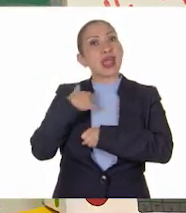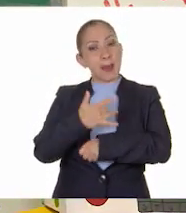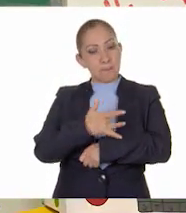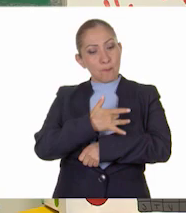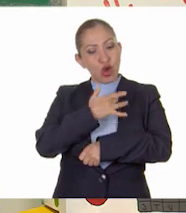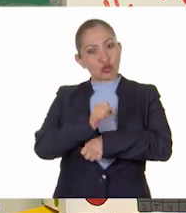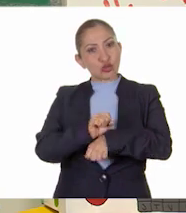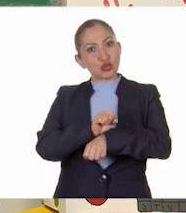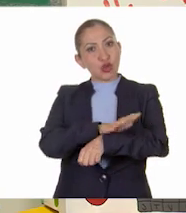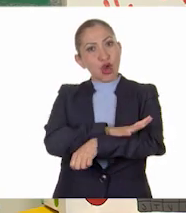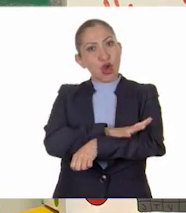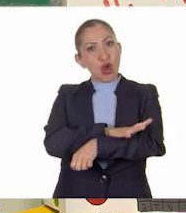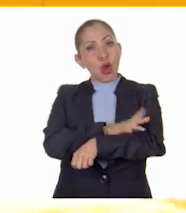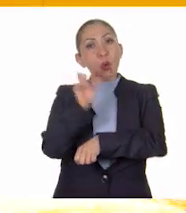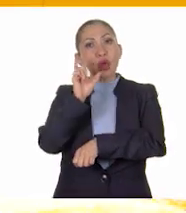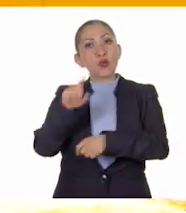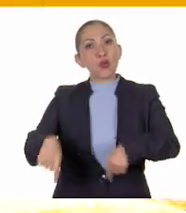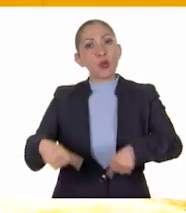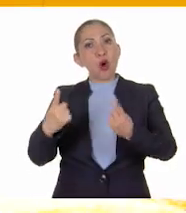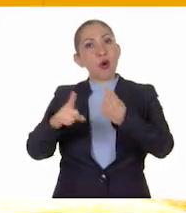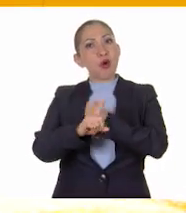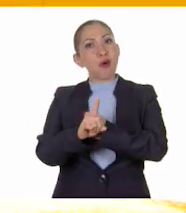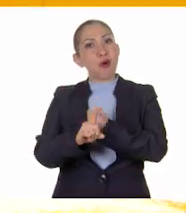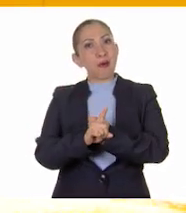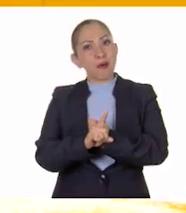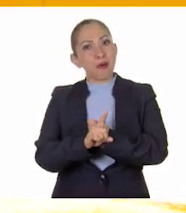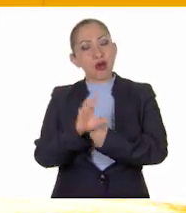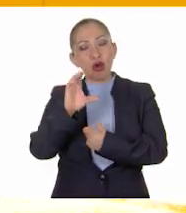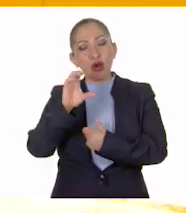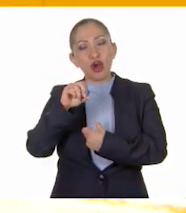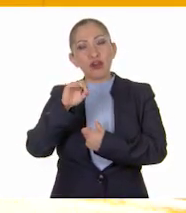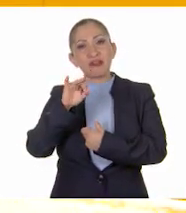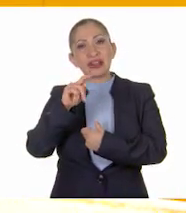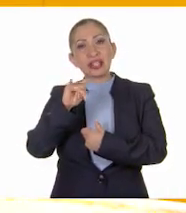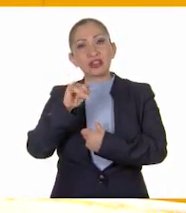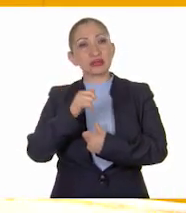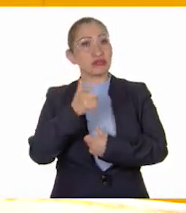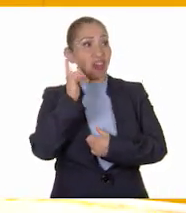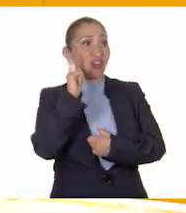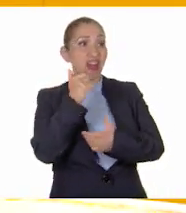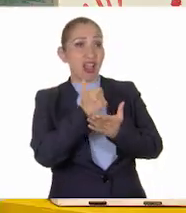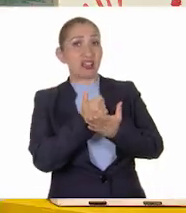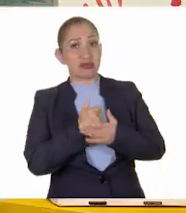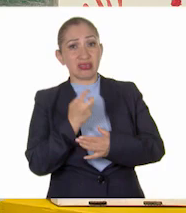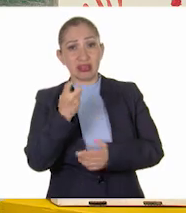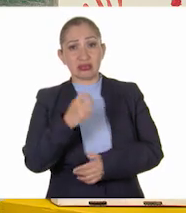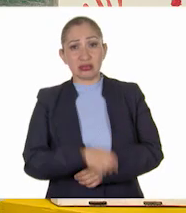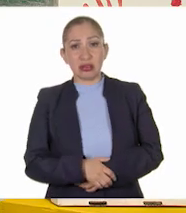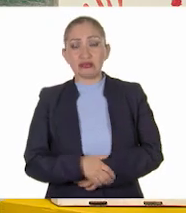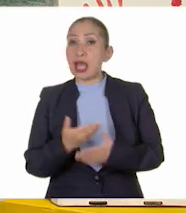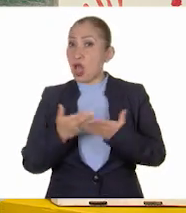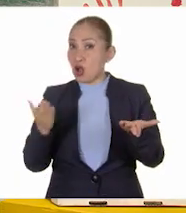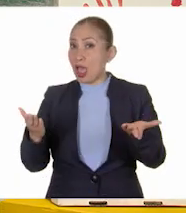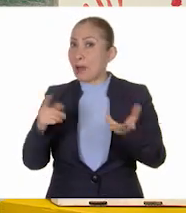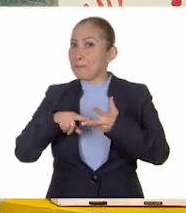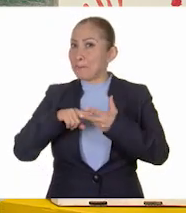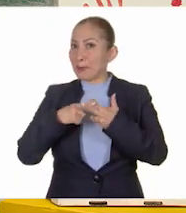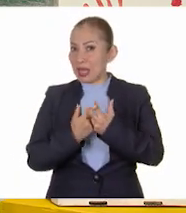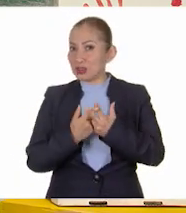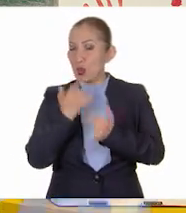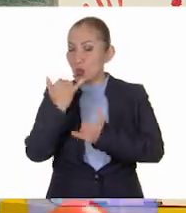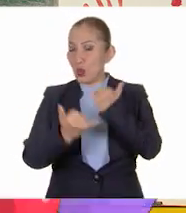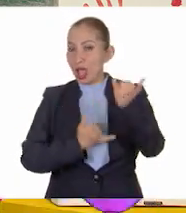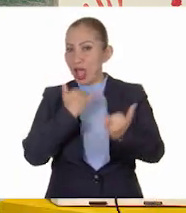emociones en los conflictos. Ay, pues espero que sí me ayude. Pues, ¿qué les parece si vamos a empezar